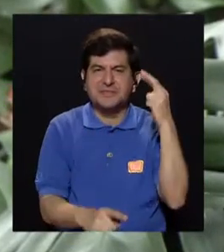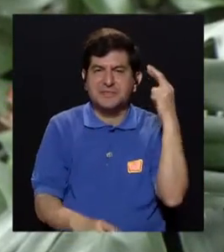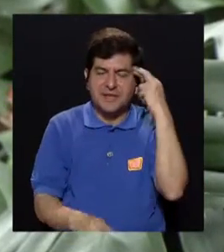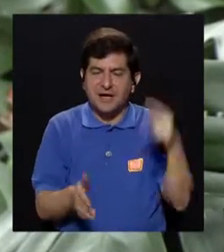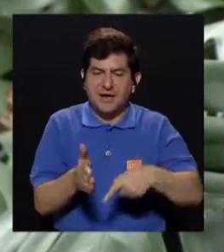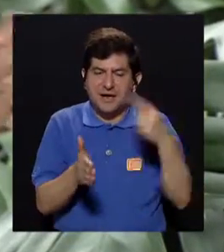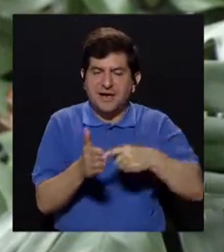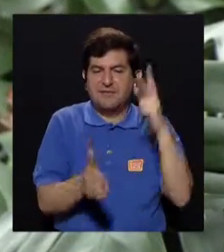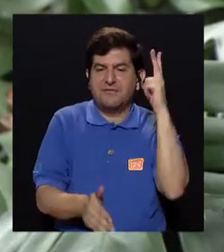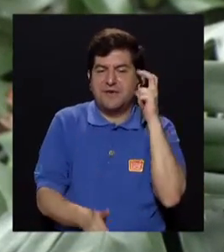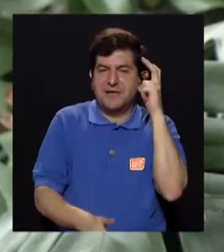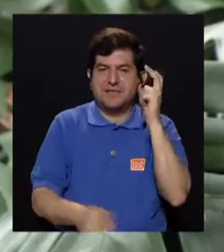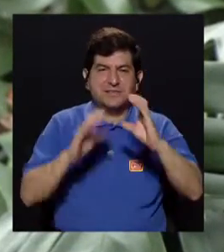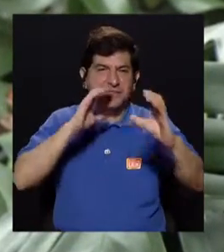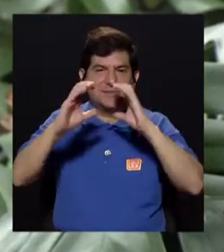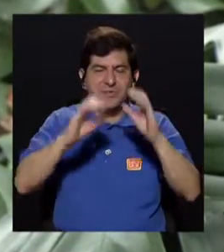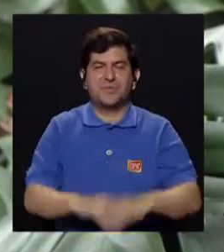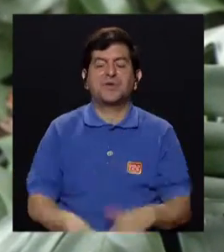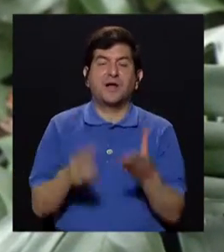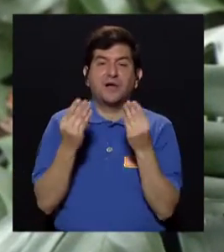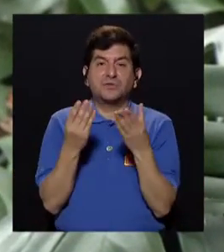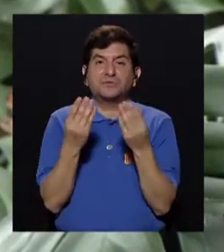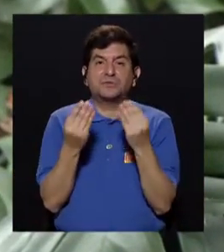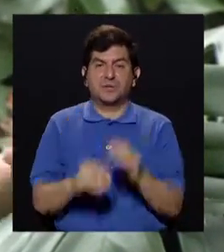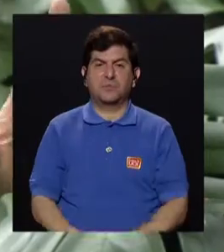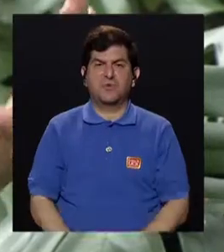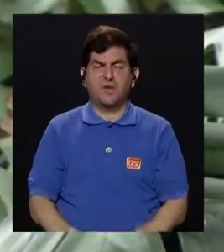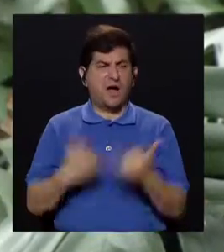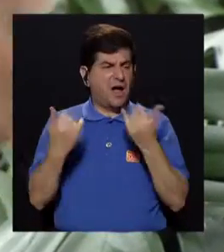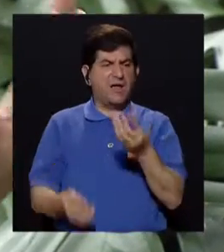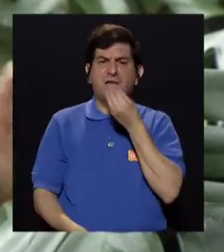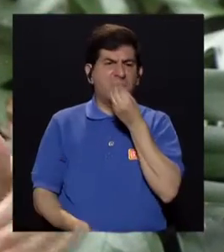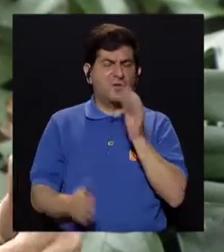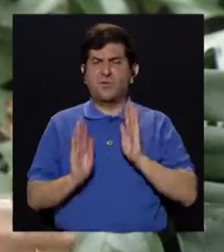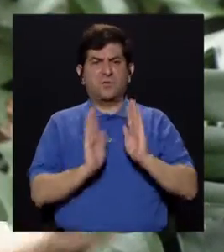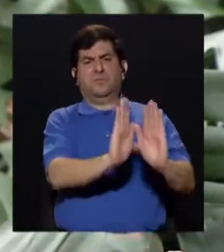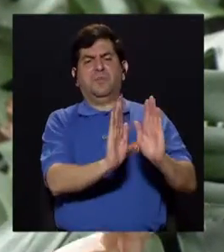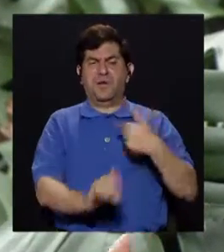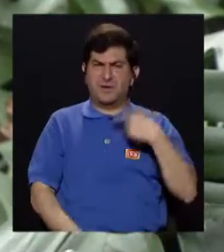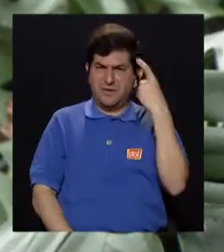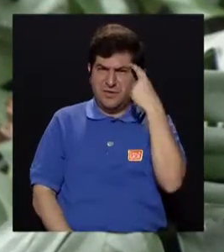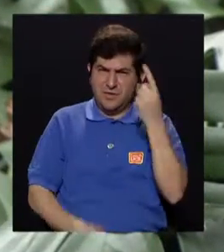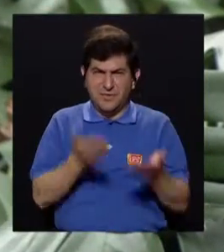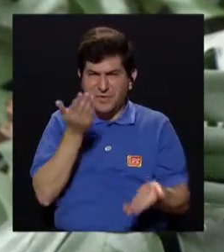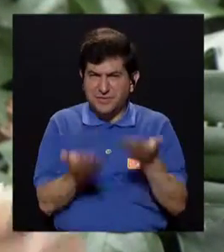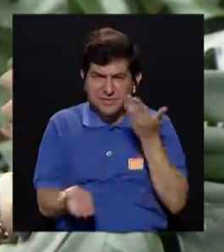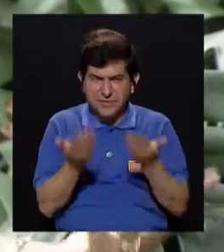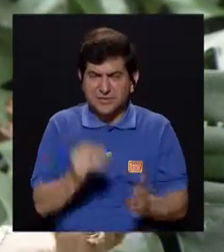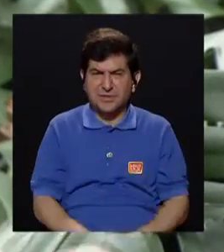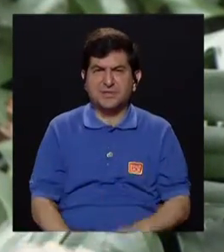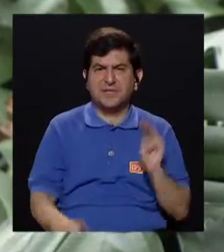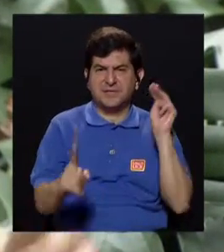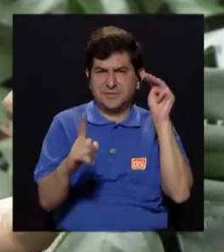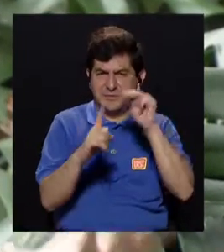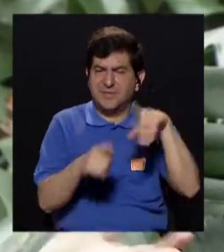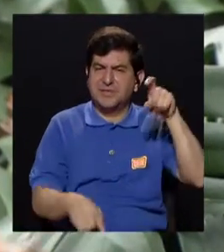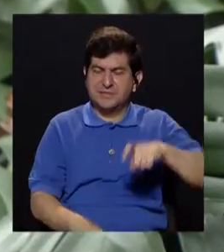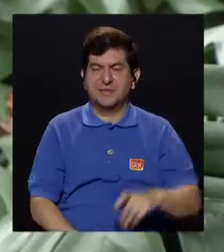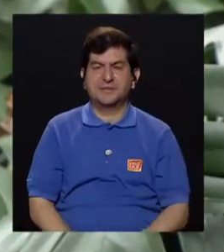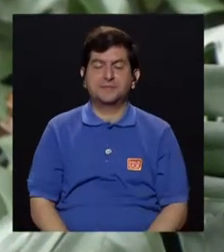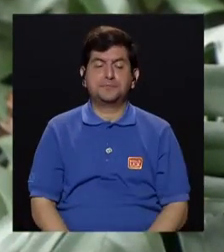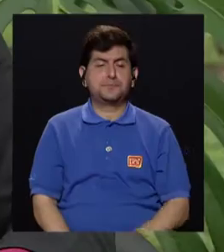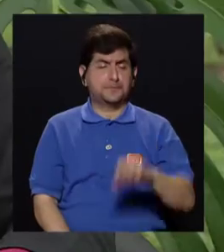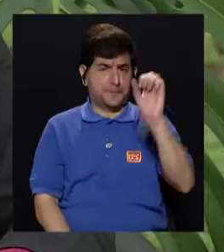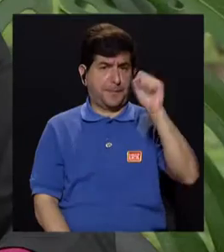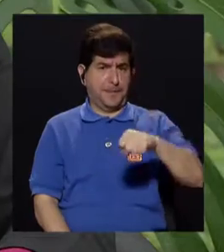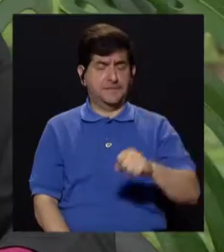reflexión, a veces cuando uno escucha estos comunicados se asusta mucho y dice lo vamos a dejar ya de comer y yo pienso que tal vez sería un mensaje en ese sentido.